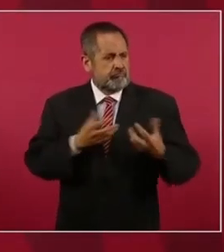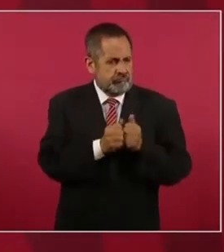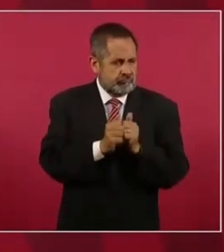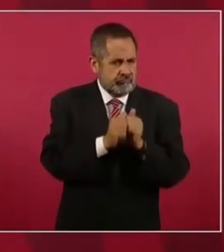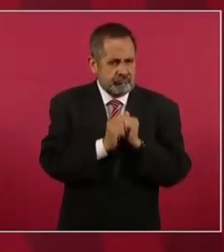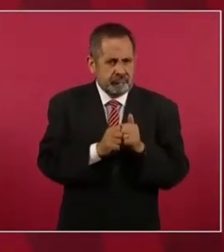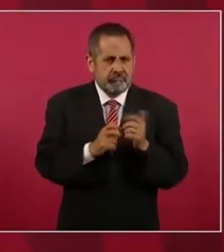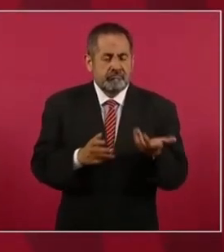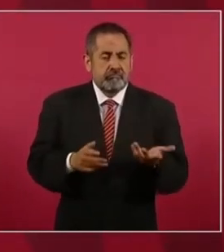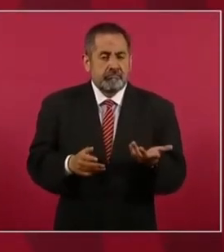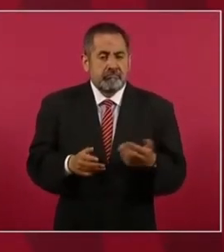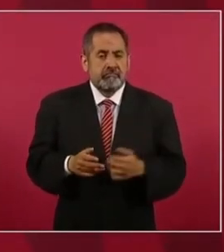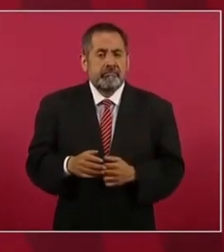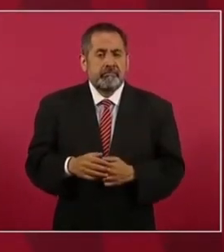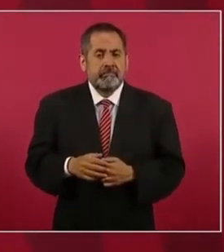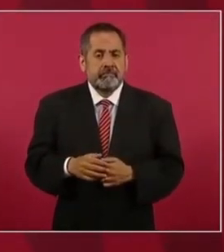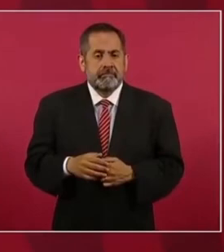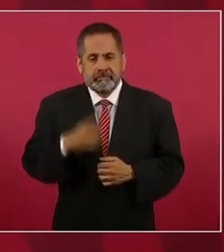declinara